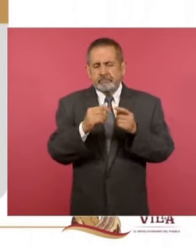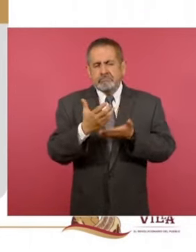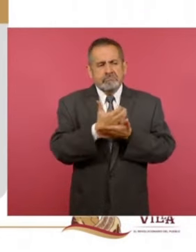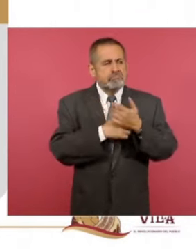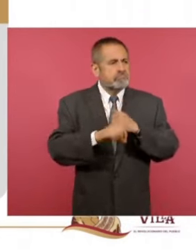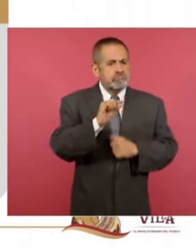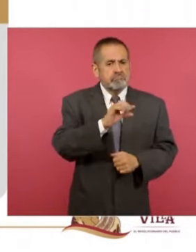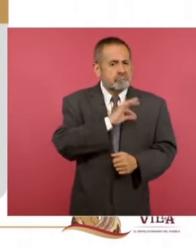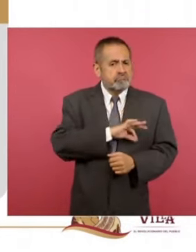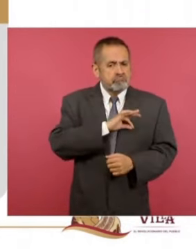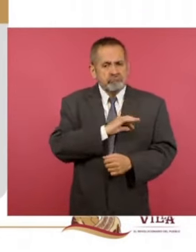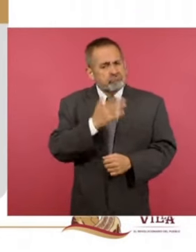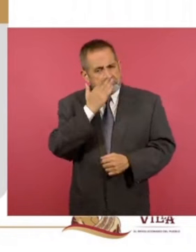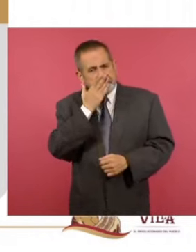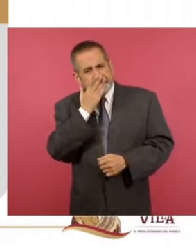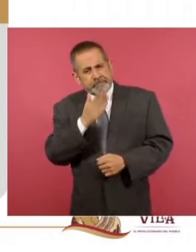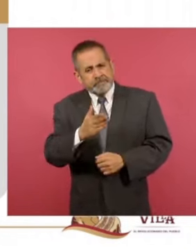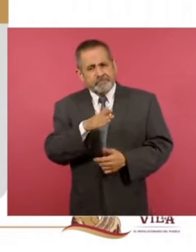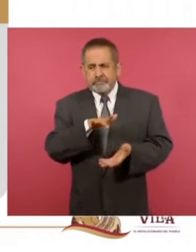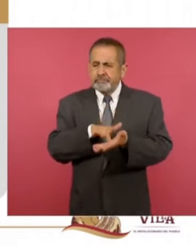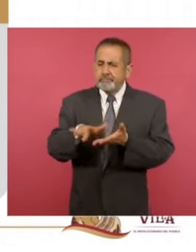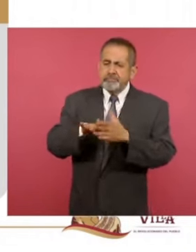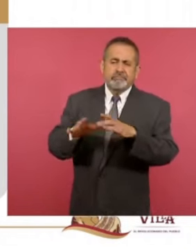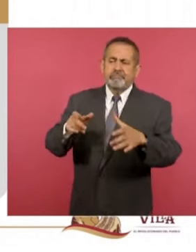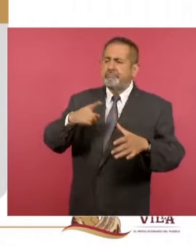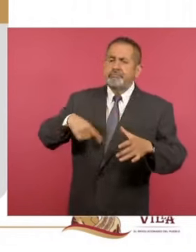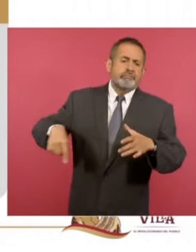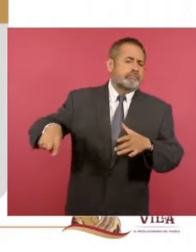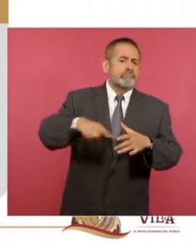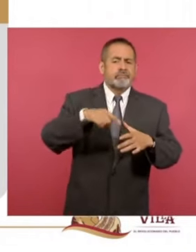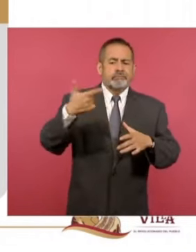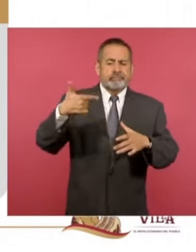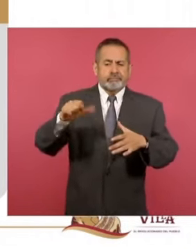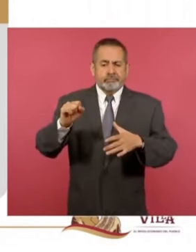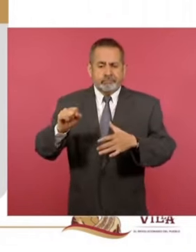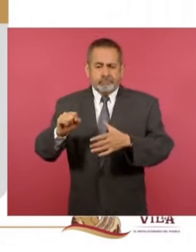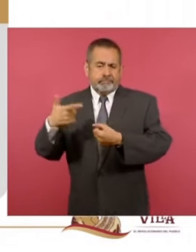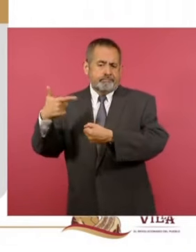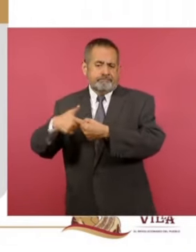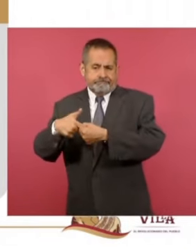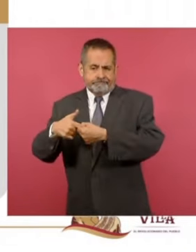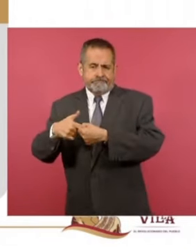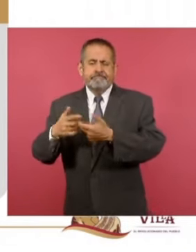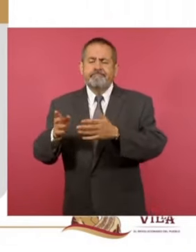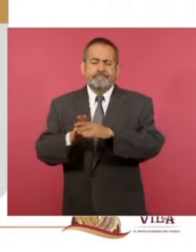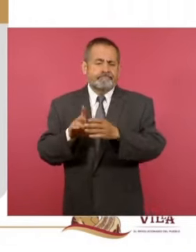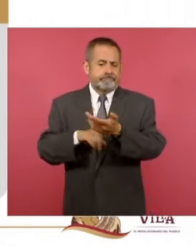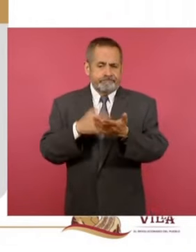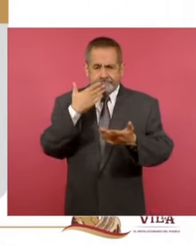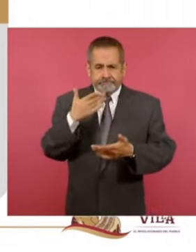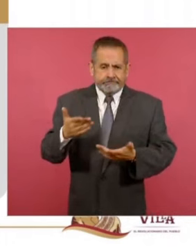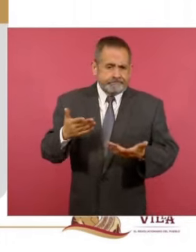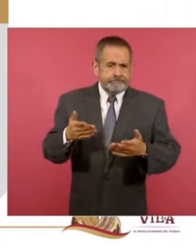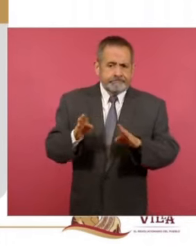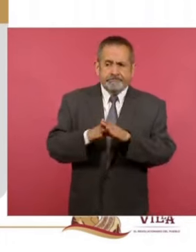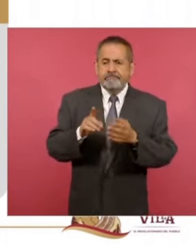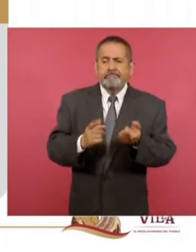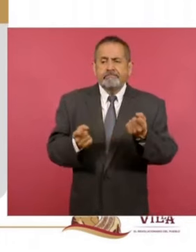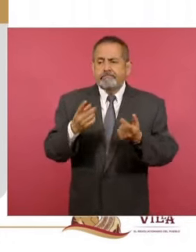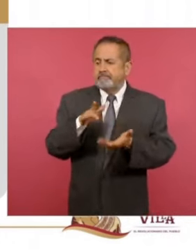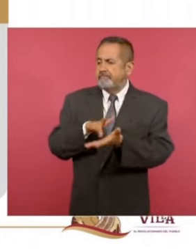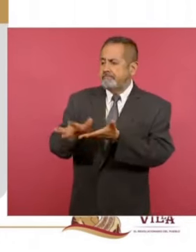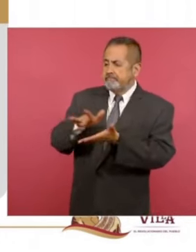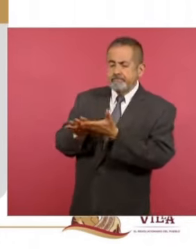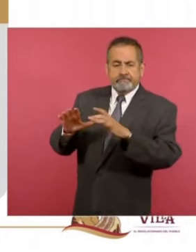significativo para los que usan gas en tanque estacionario en esa zona. Y también hay aliados de los consumidores